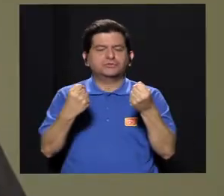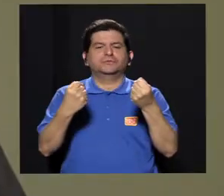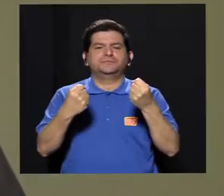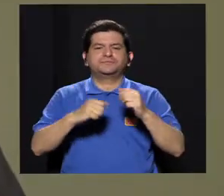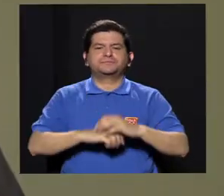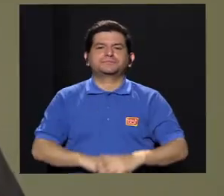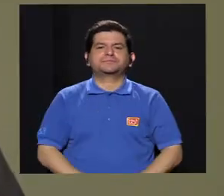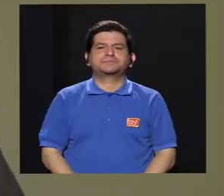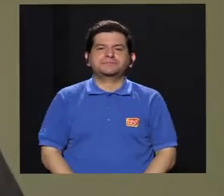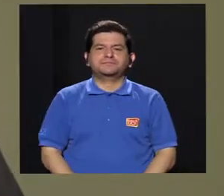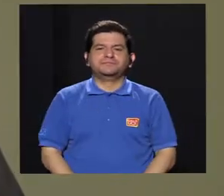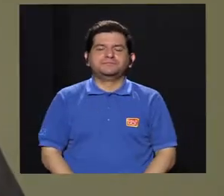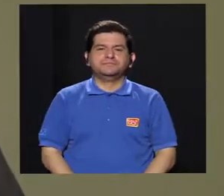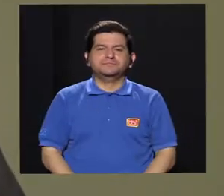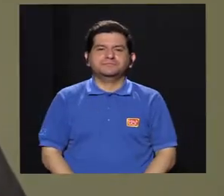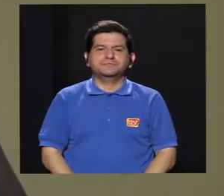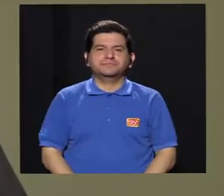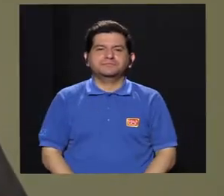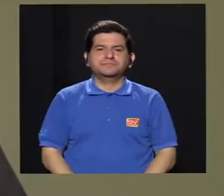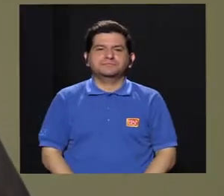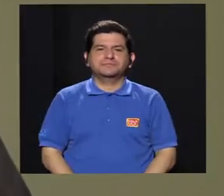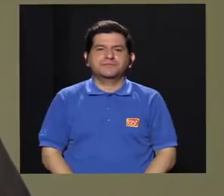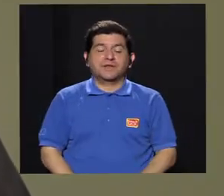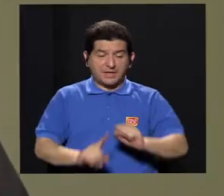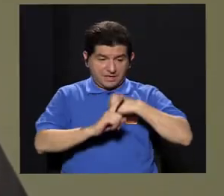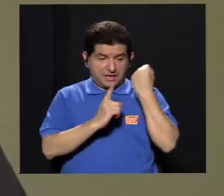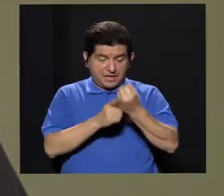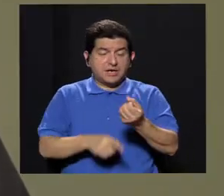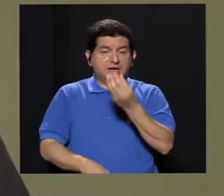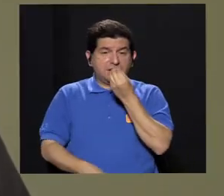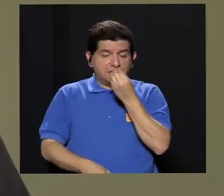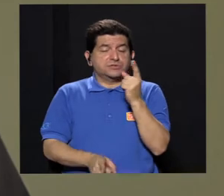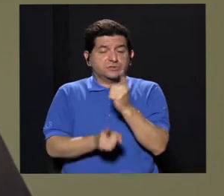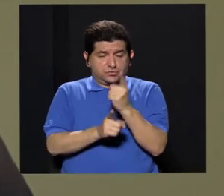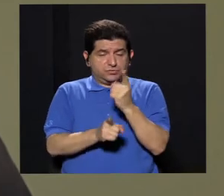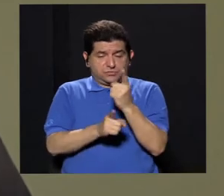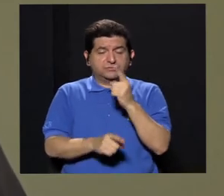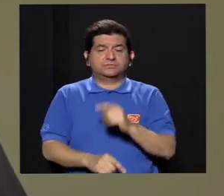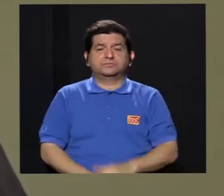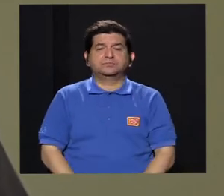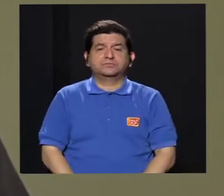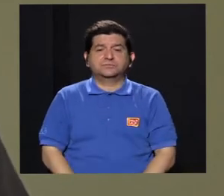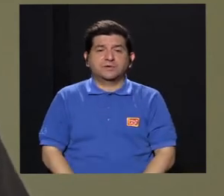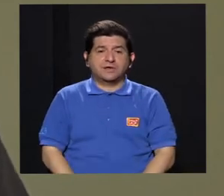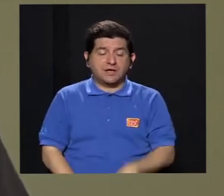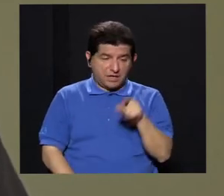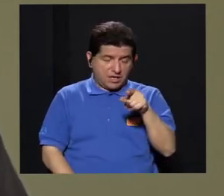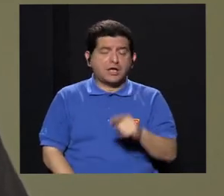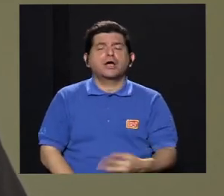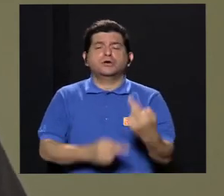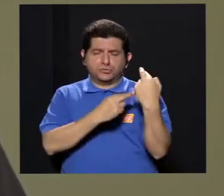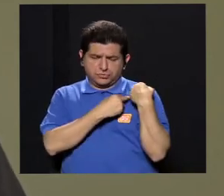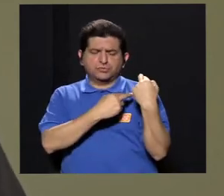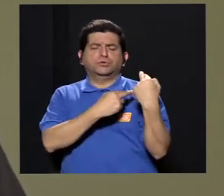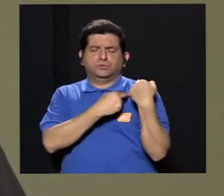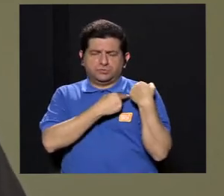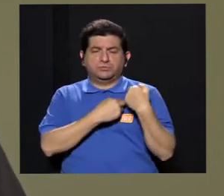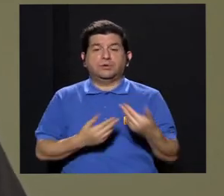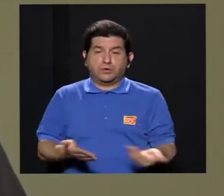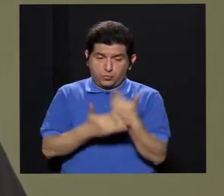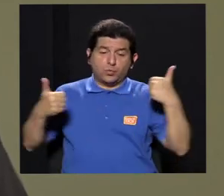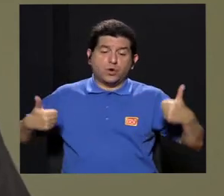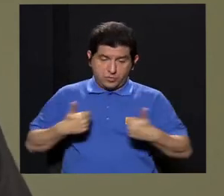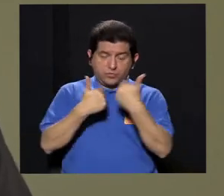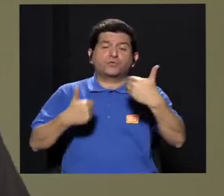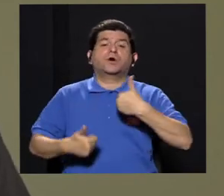se le está protegiendo a la salud, y el estado nutricional también, entonces, en eso sí ha sido bastante